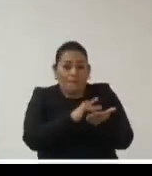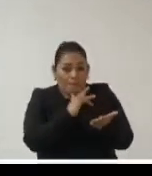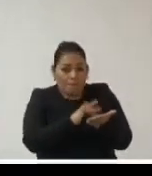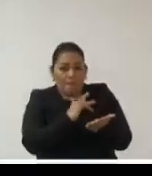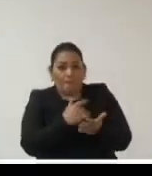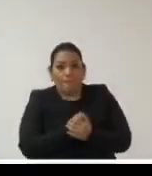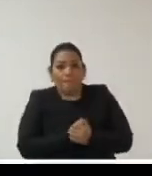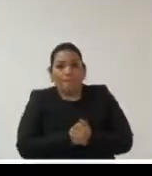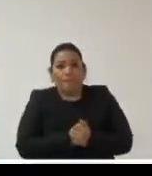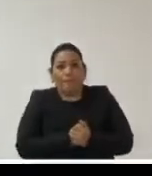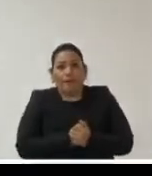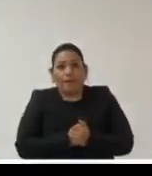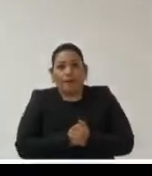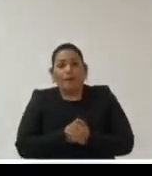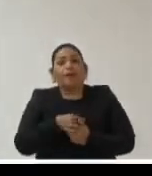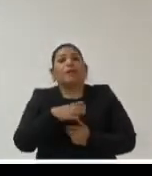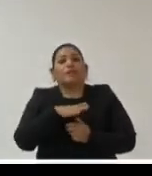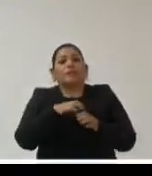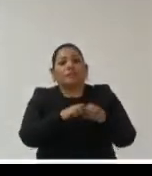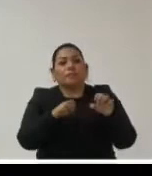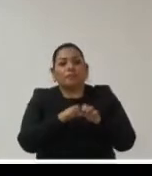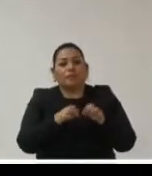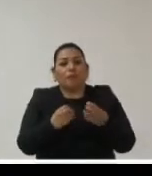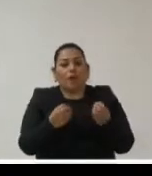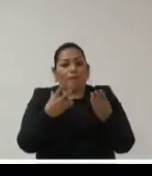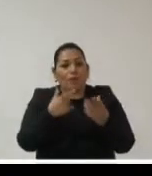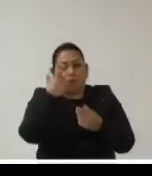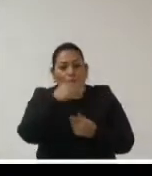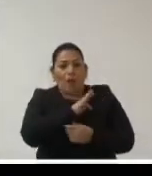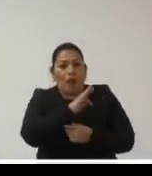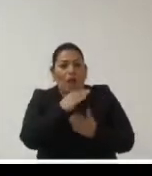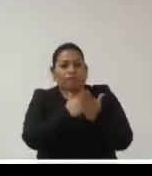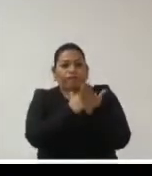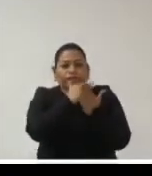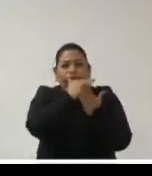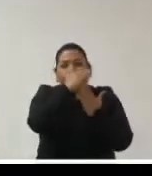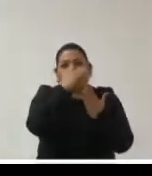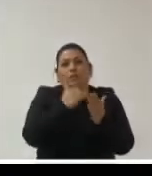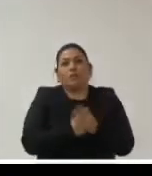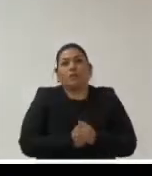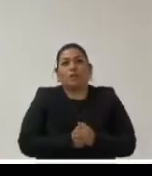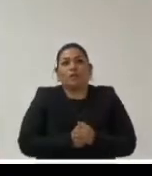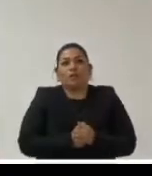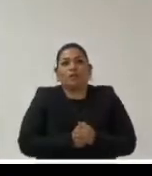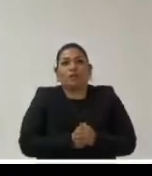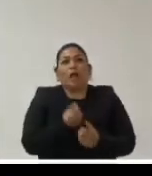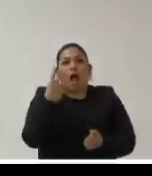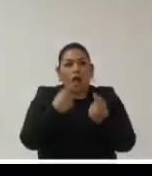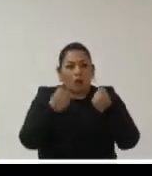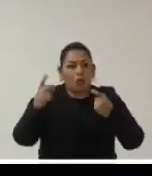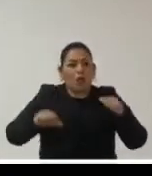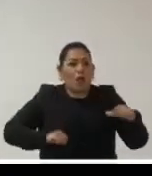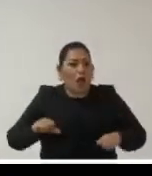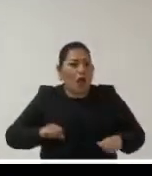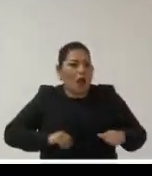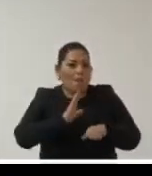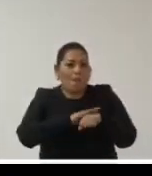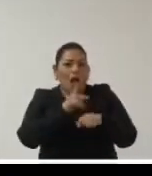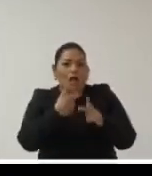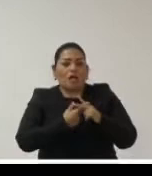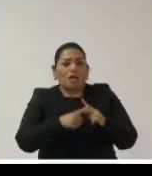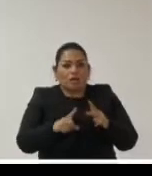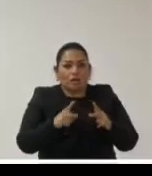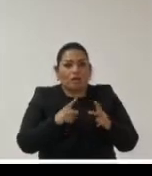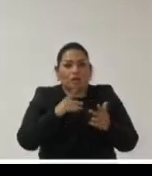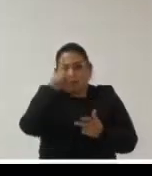facilitan y creo que tenemos en ese espacio mucho para poder crecer algunas acciones además que hemos iniciado